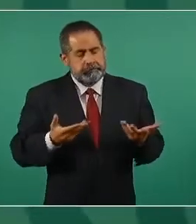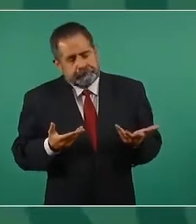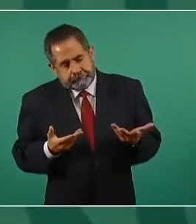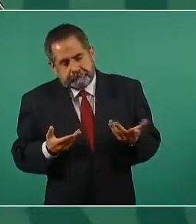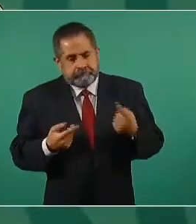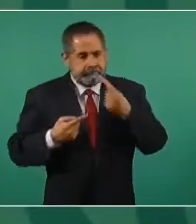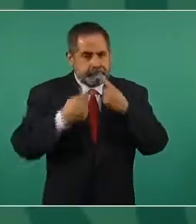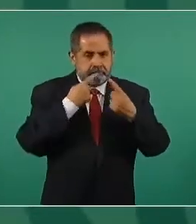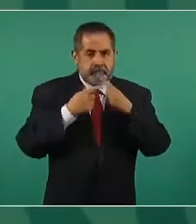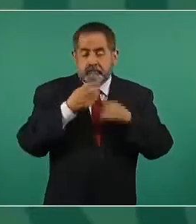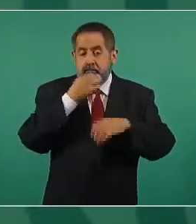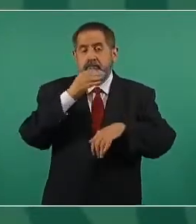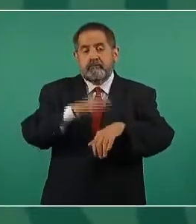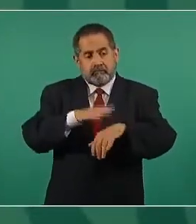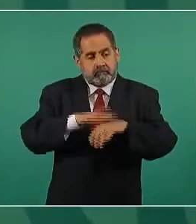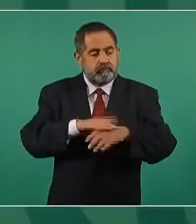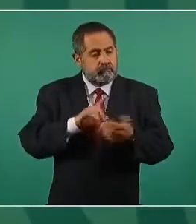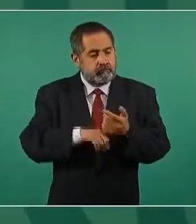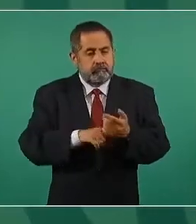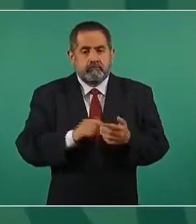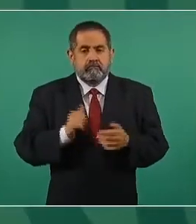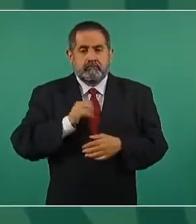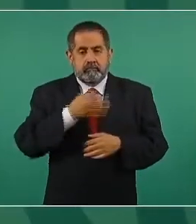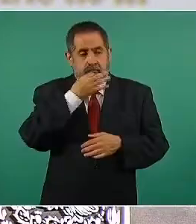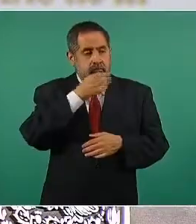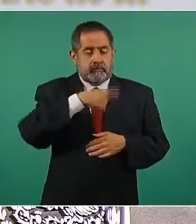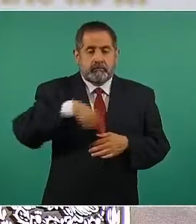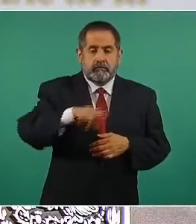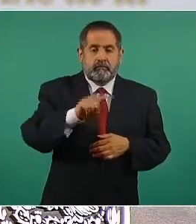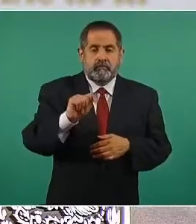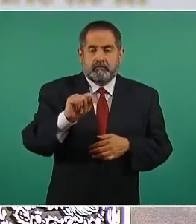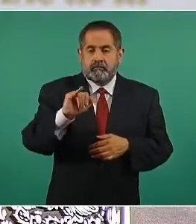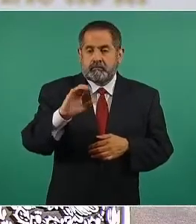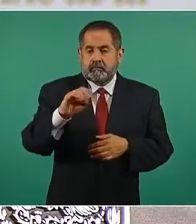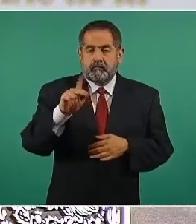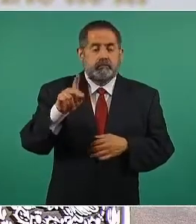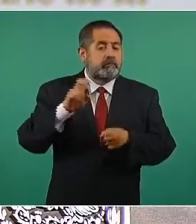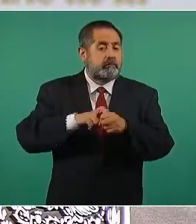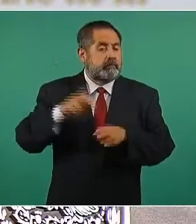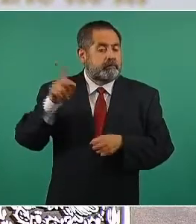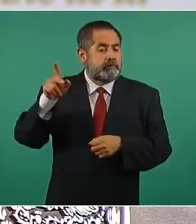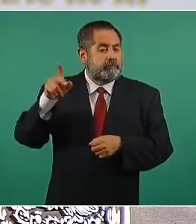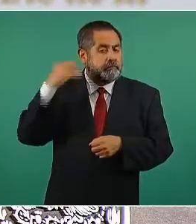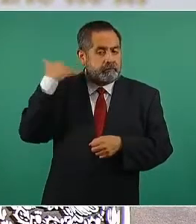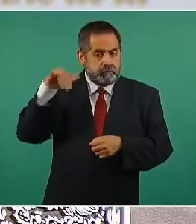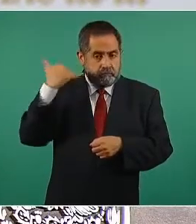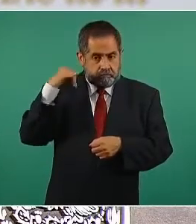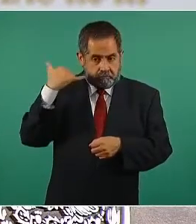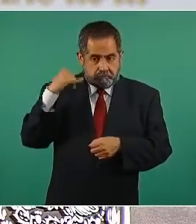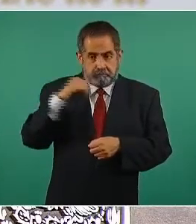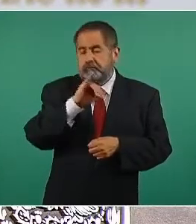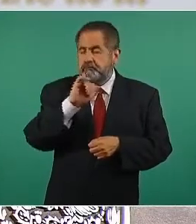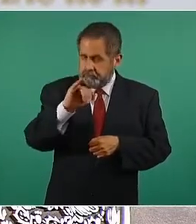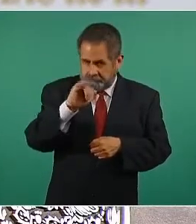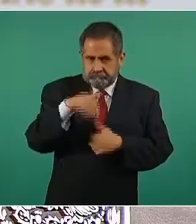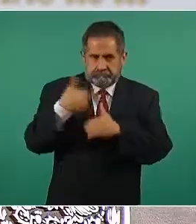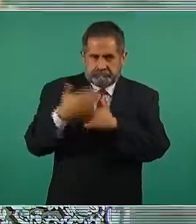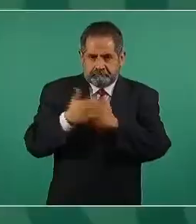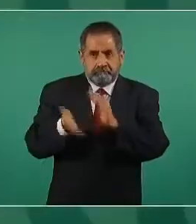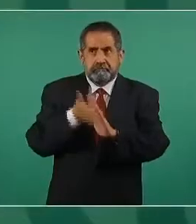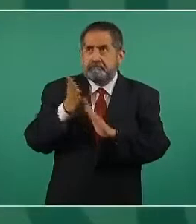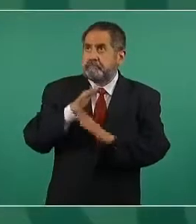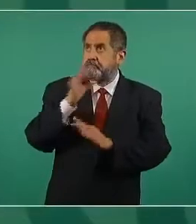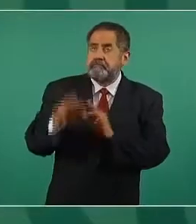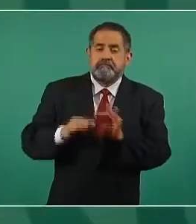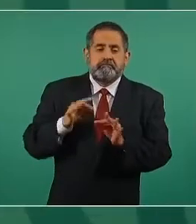también aprovecho para decirle a los habitantes de Ticul Yucatán y lo va